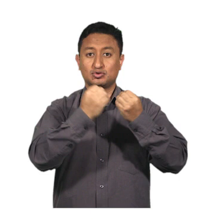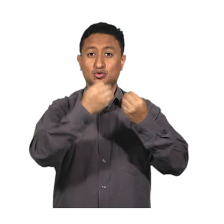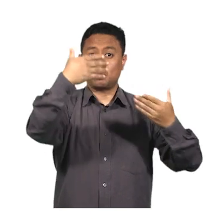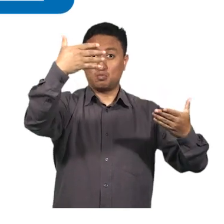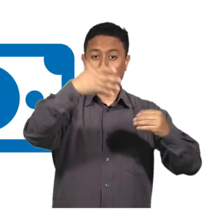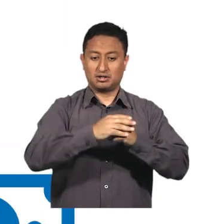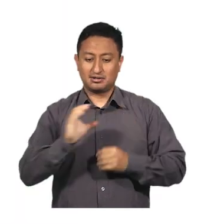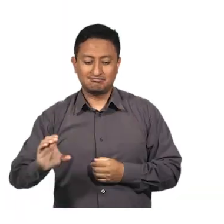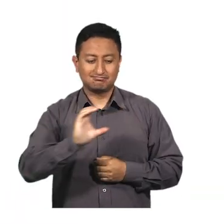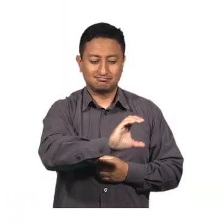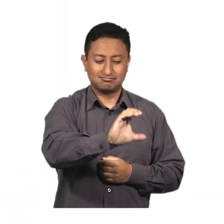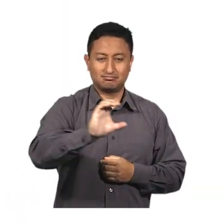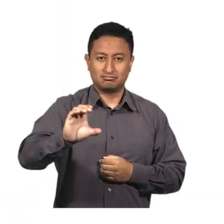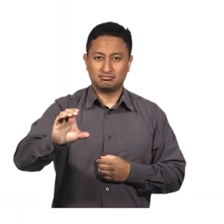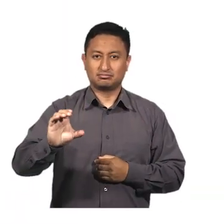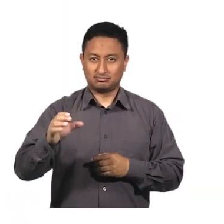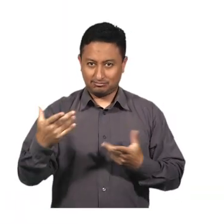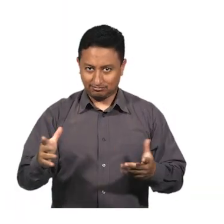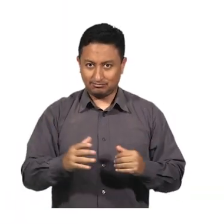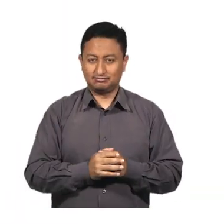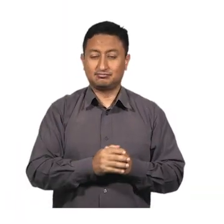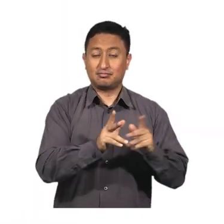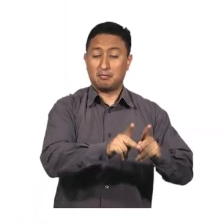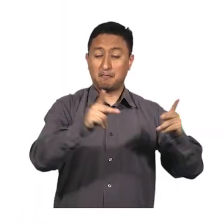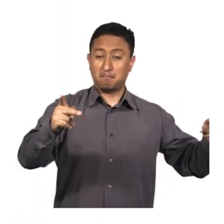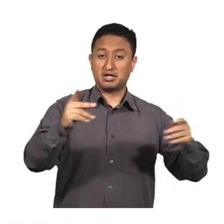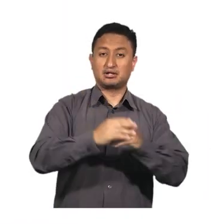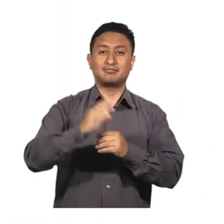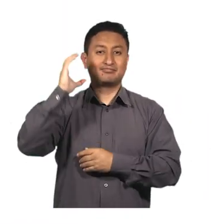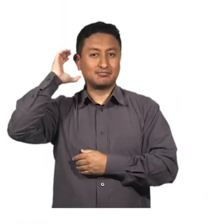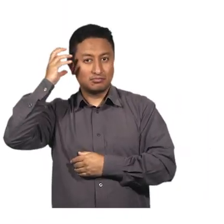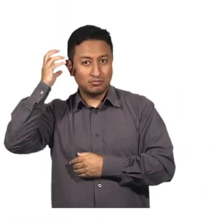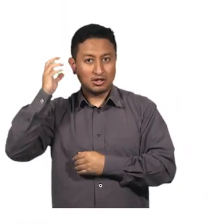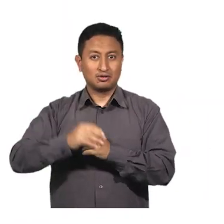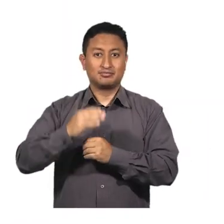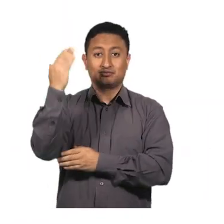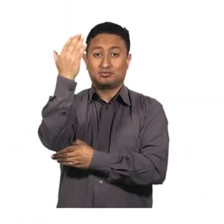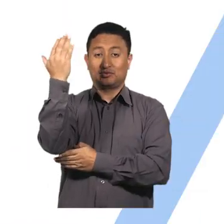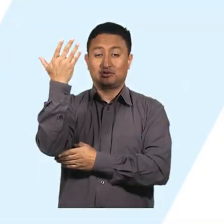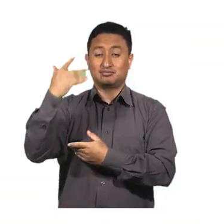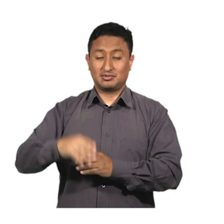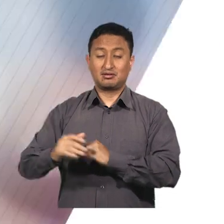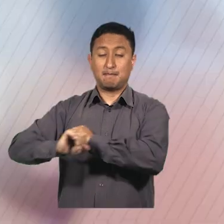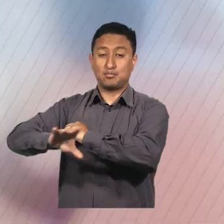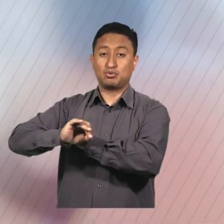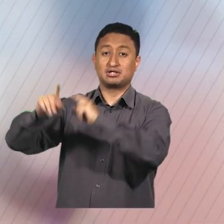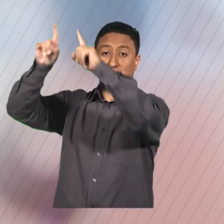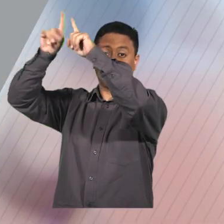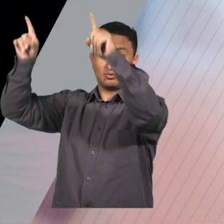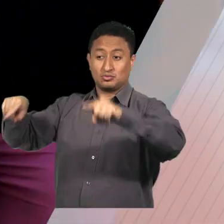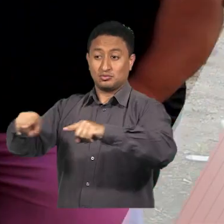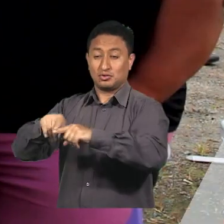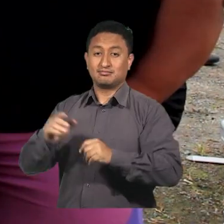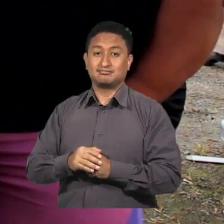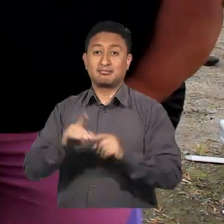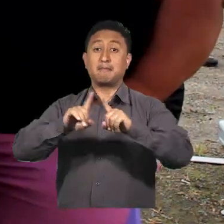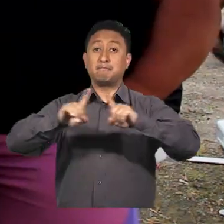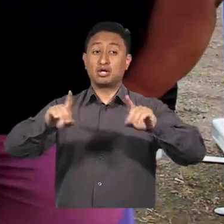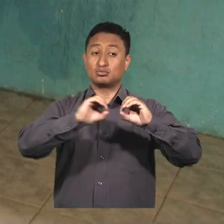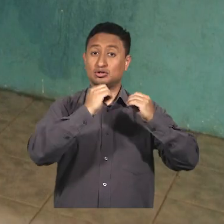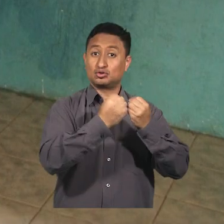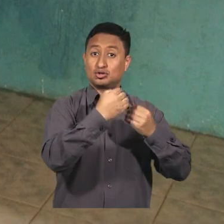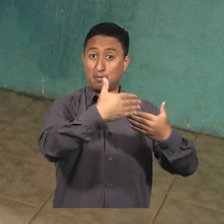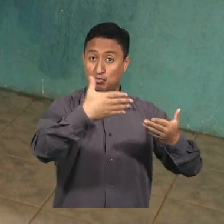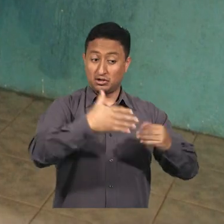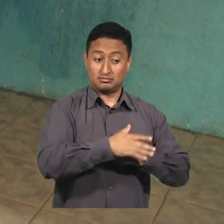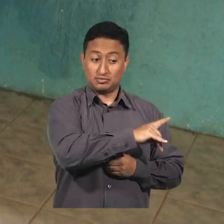exclusivamente para la campaña en prensa escrita, radio, televisión y vallas publicitarias de las organizaciones políticas